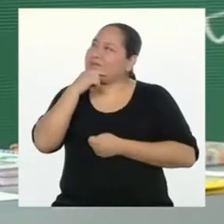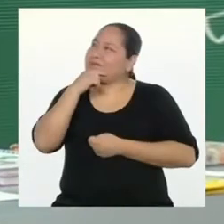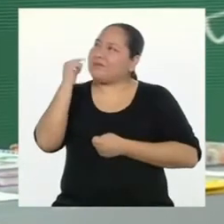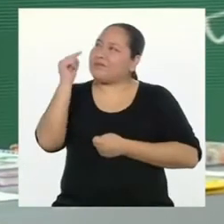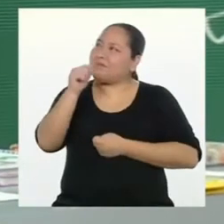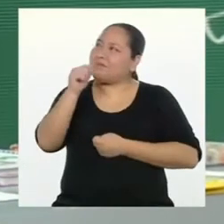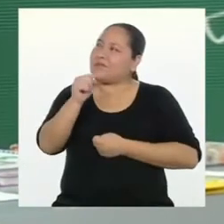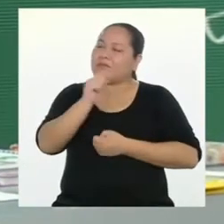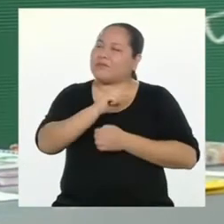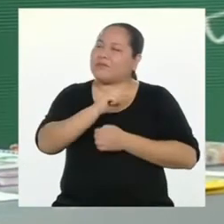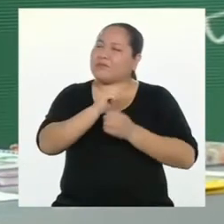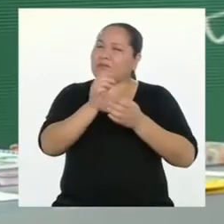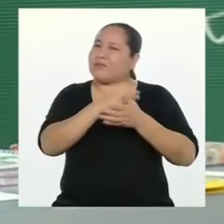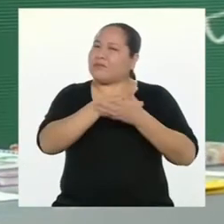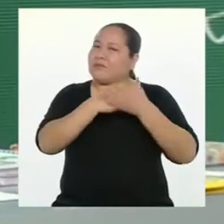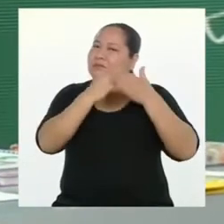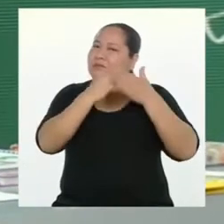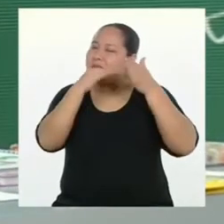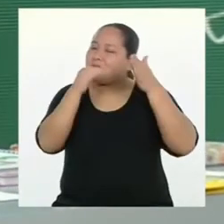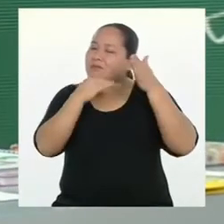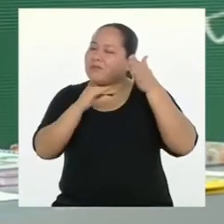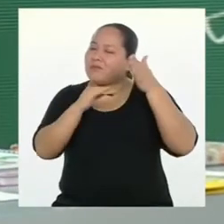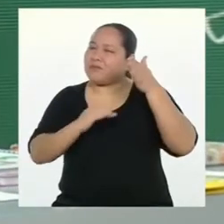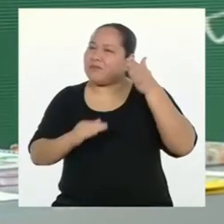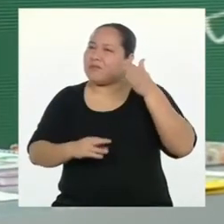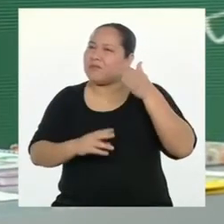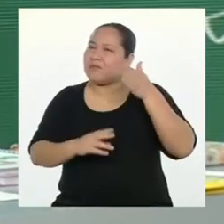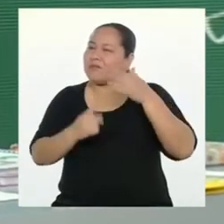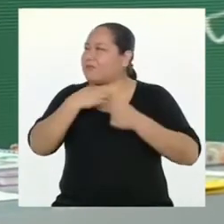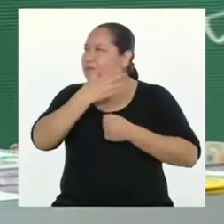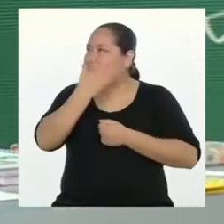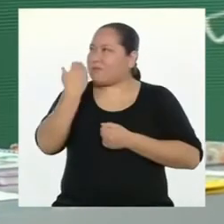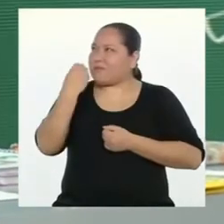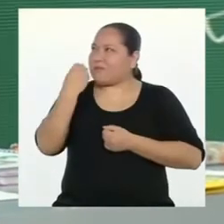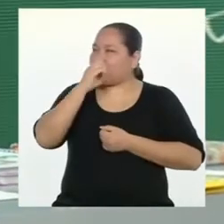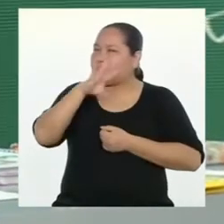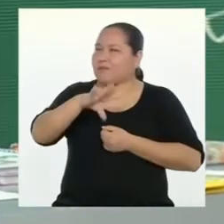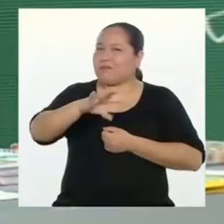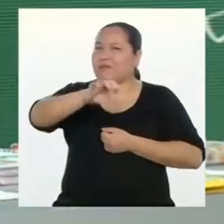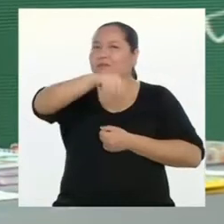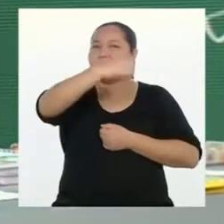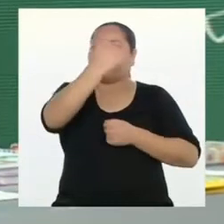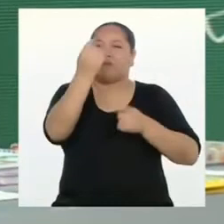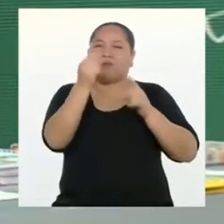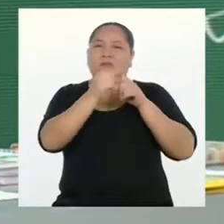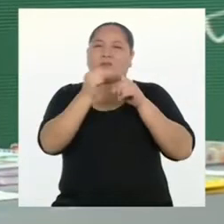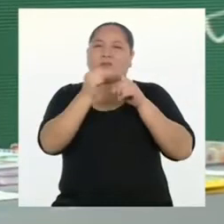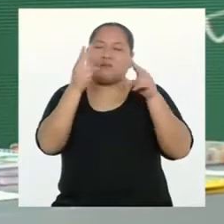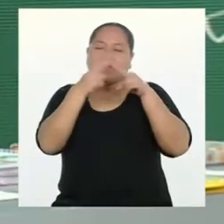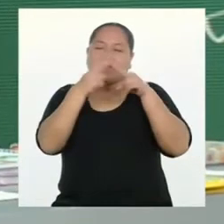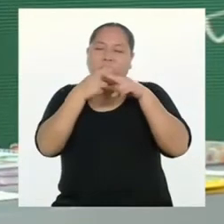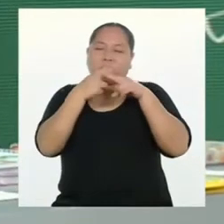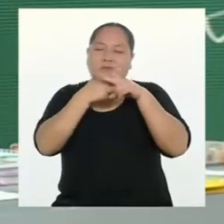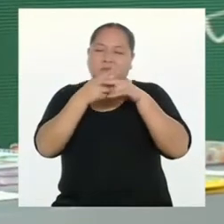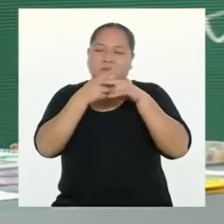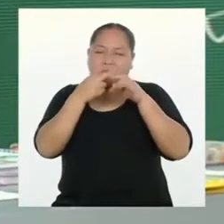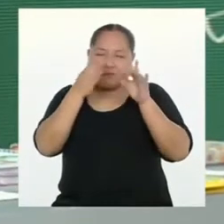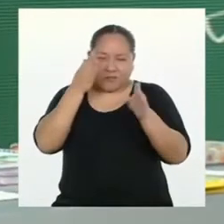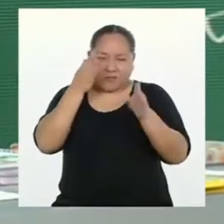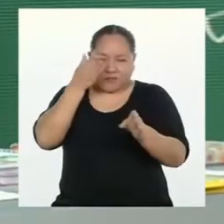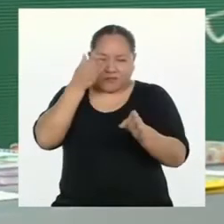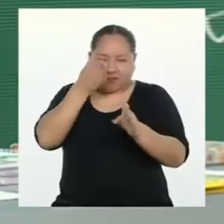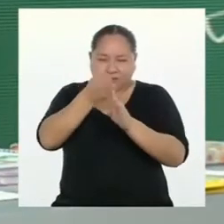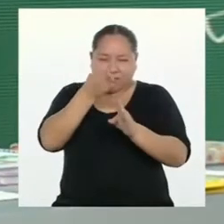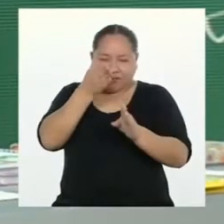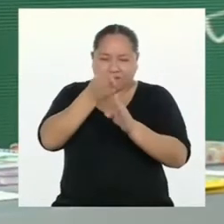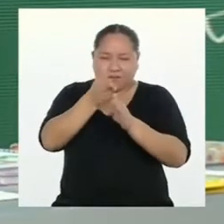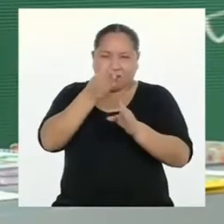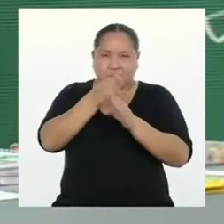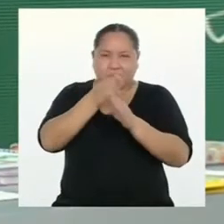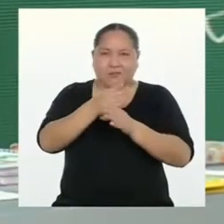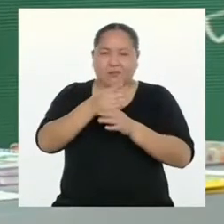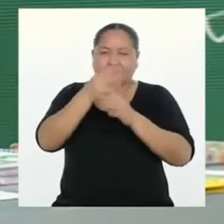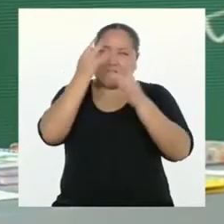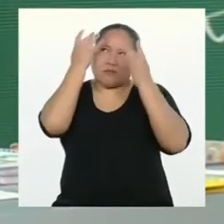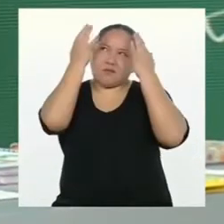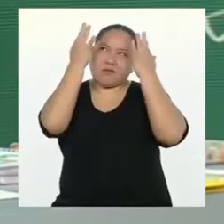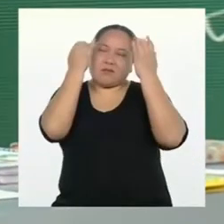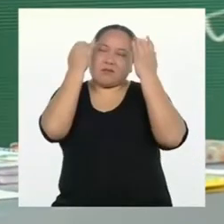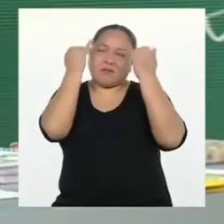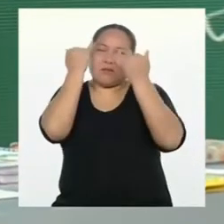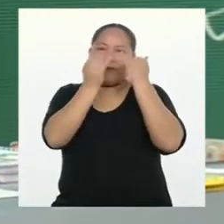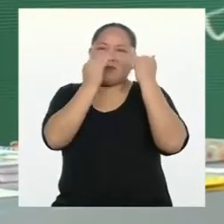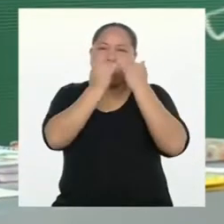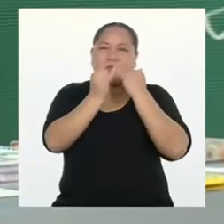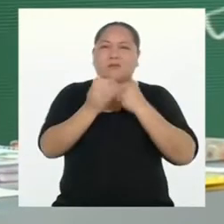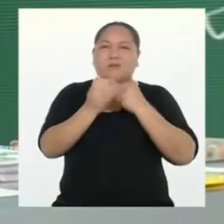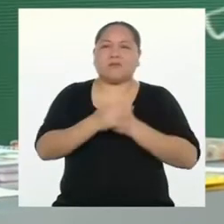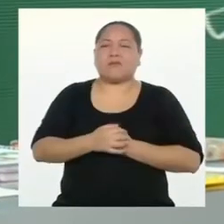es muy extenso. Creo que podemos decir lo mismo con otras palabras de forma más breve, directa y creativa. Pero, ¿cómo